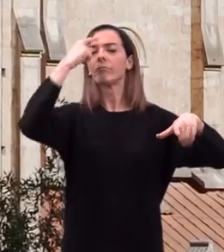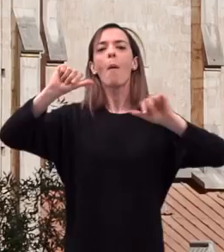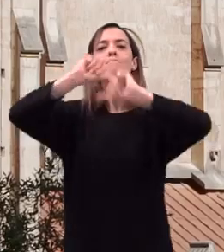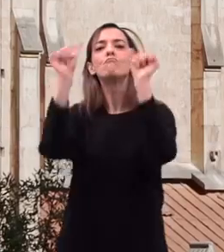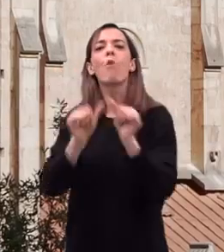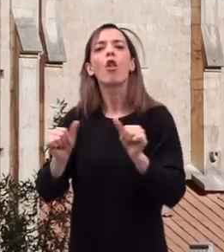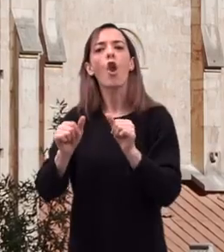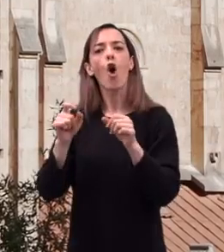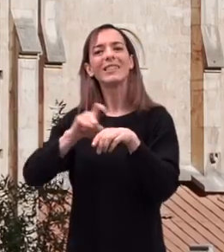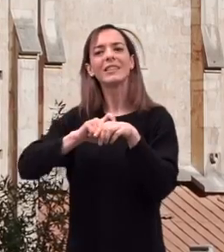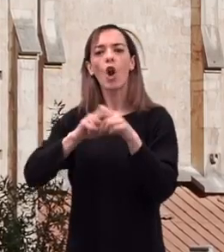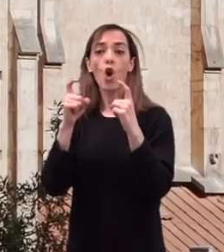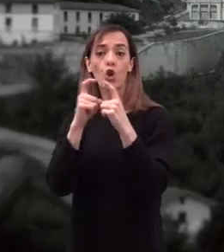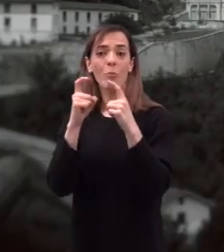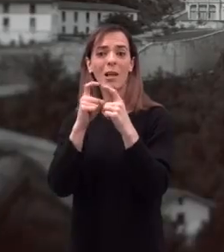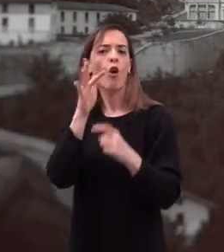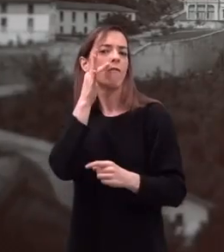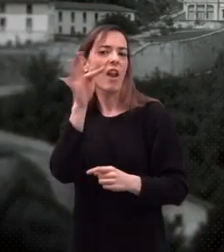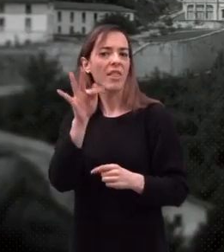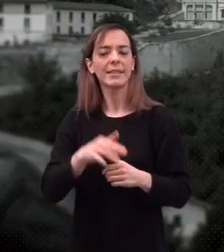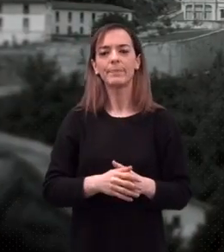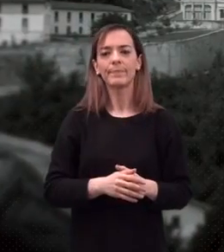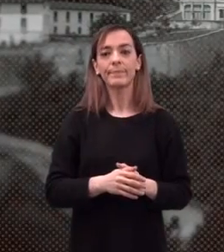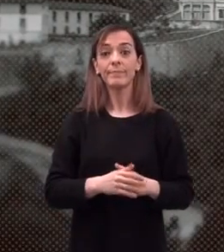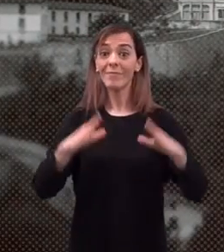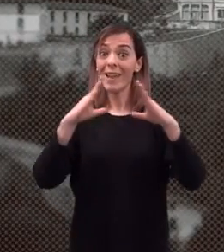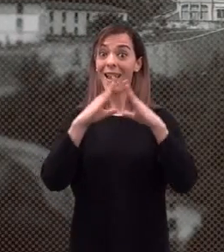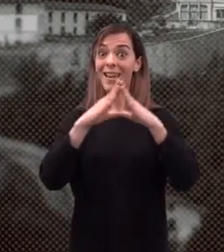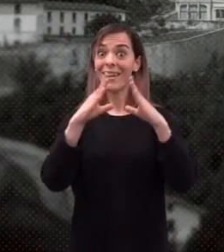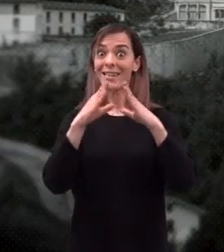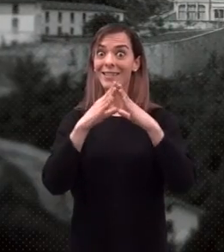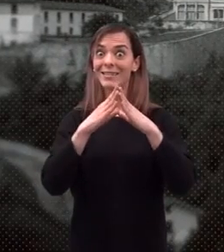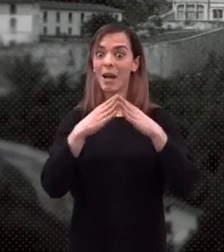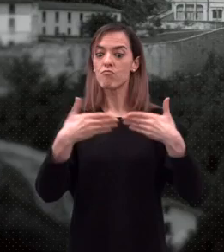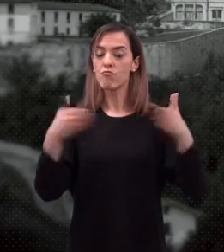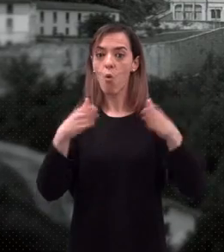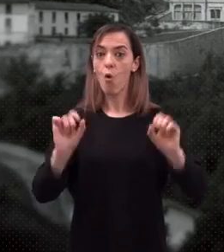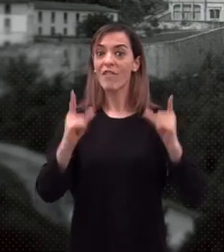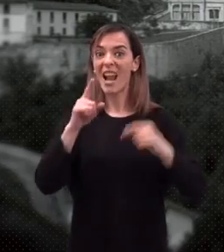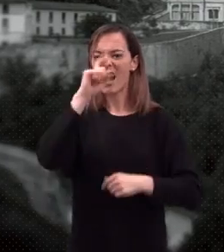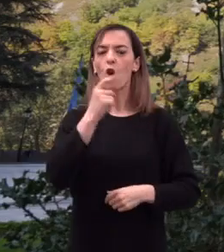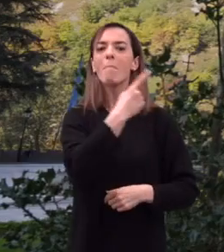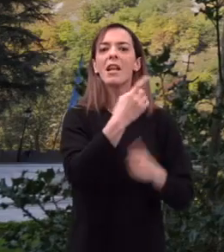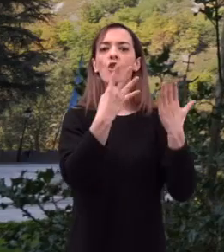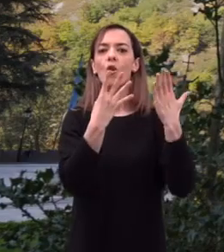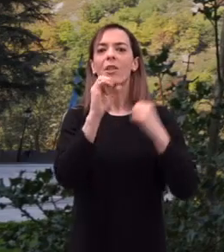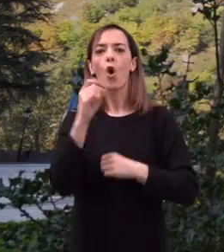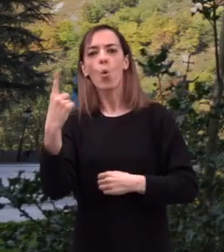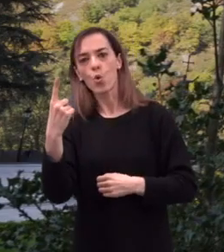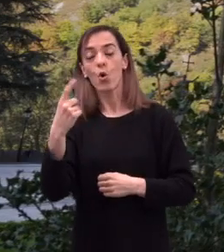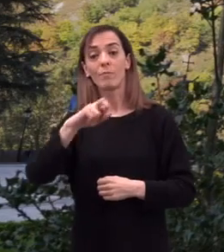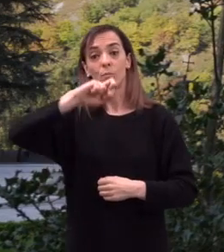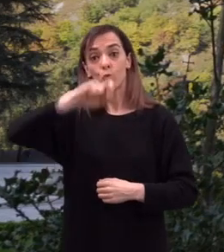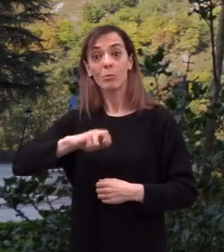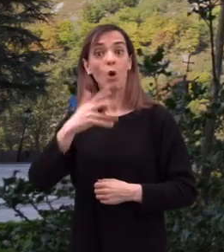Inspirado en modelos románicos franceses. La iglesia se consagró en 1901 con